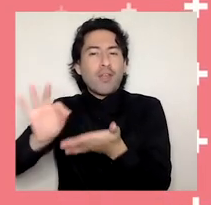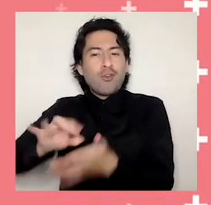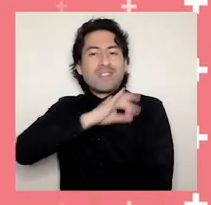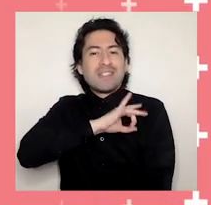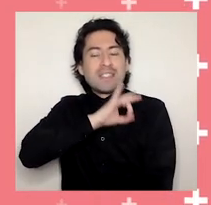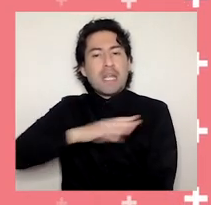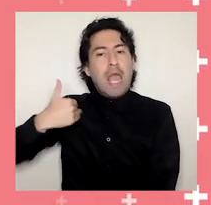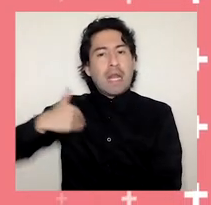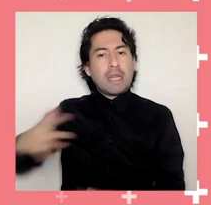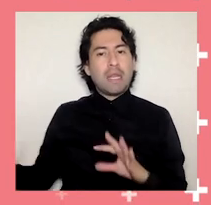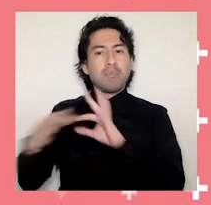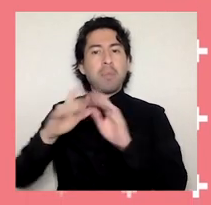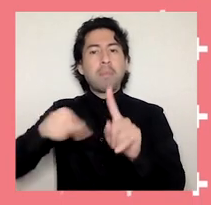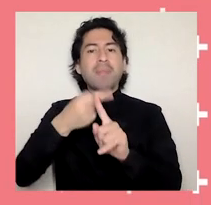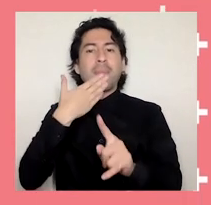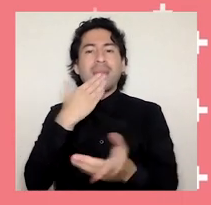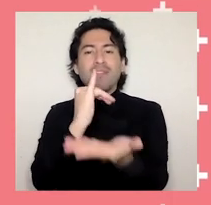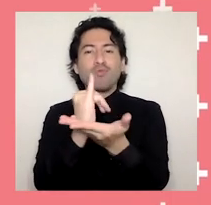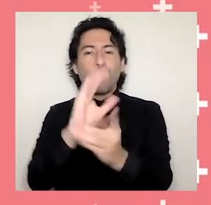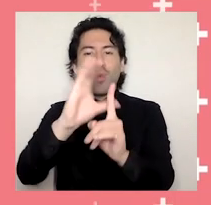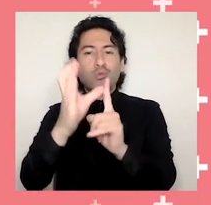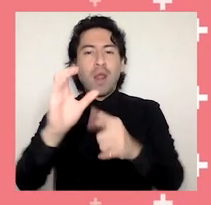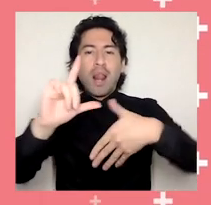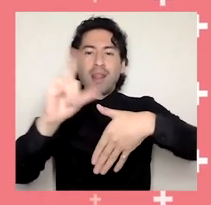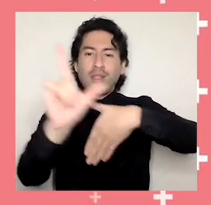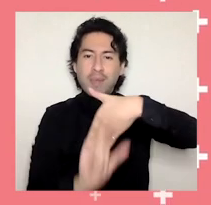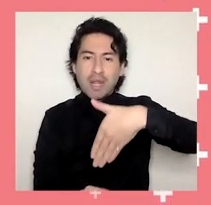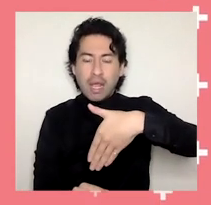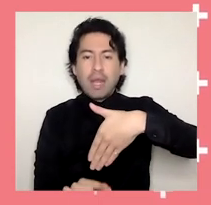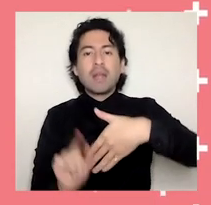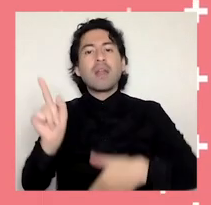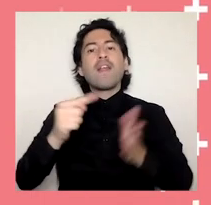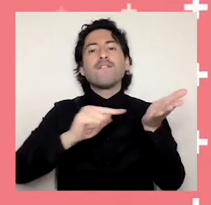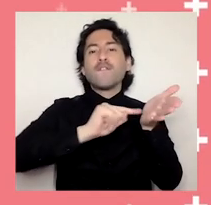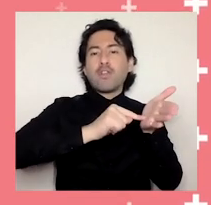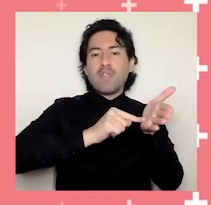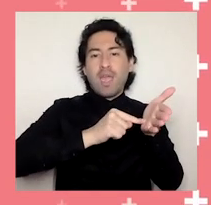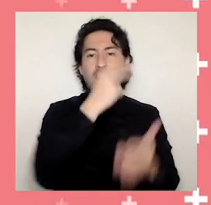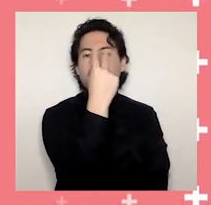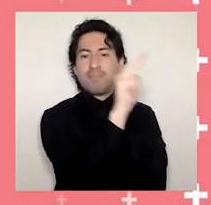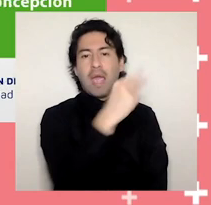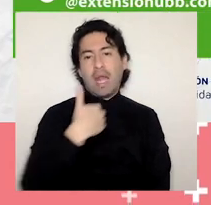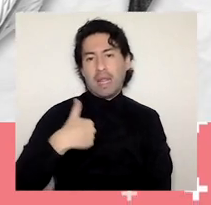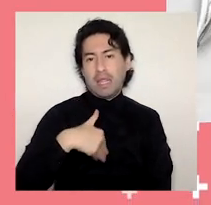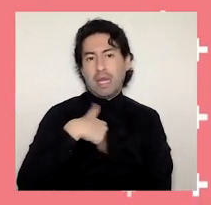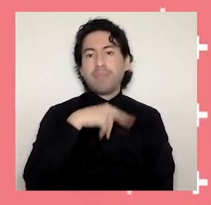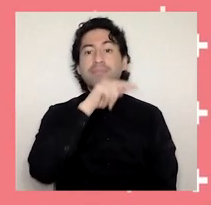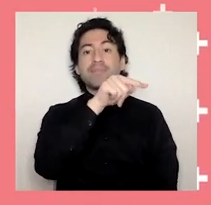Argentino-Chileno en alianza con el Instituto Cultural Latinoamericano de Junín, Buenos Aires, Argentina,